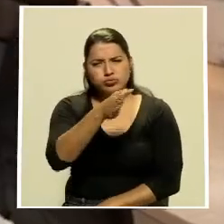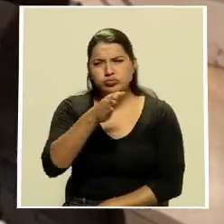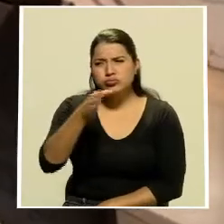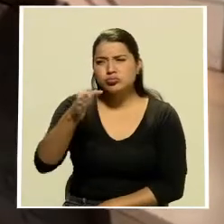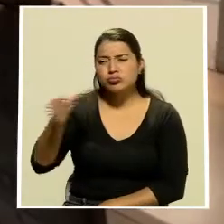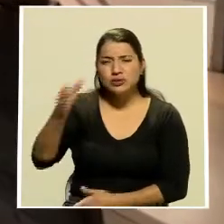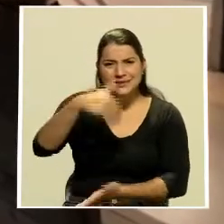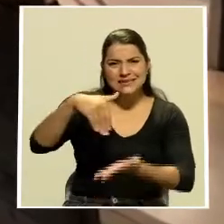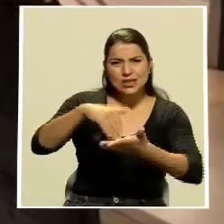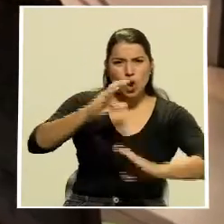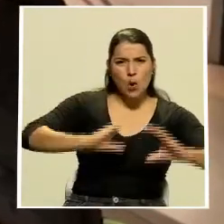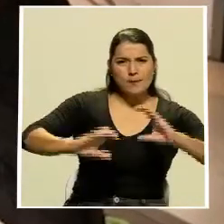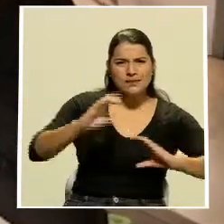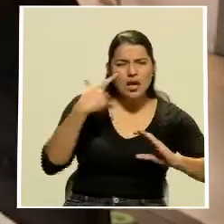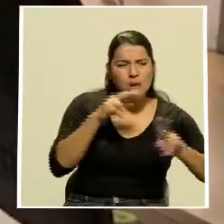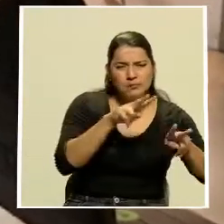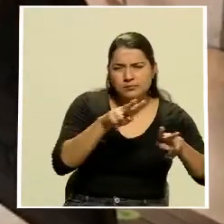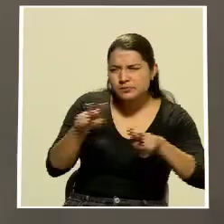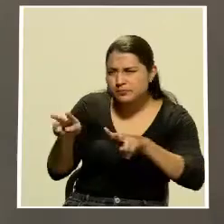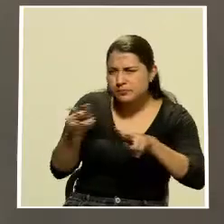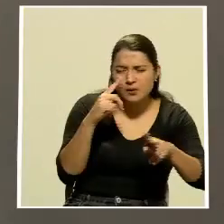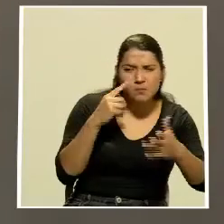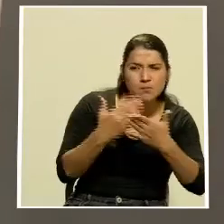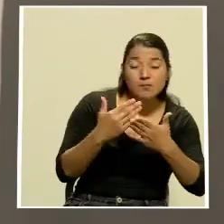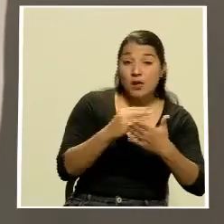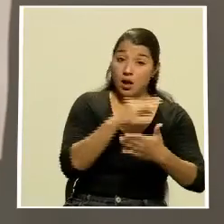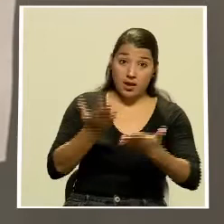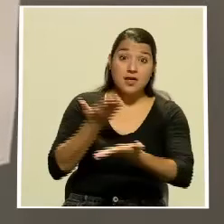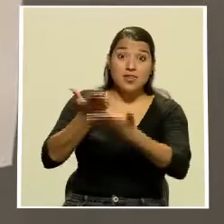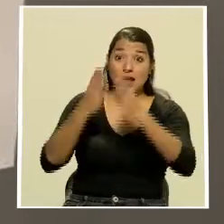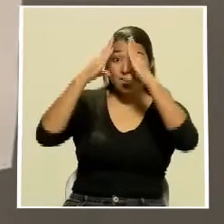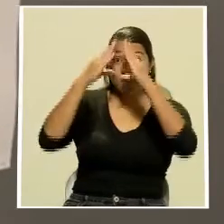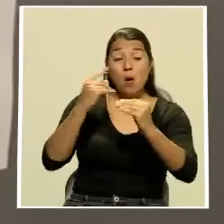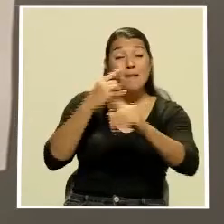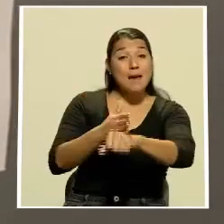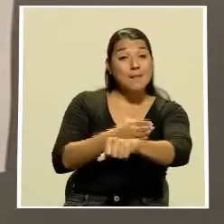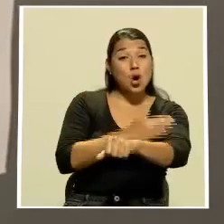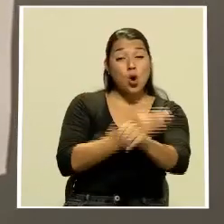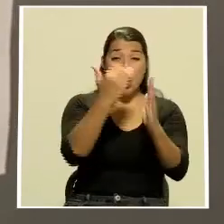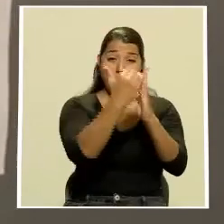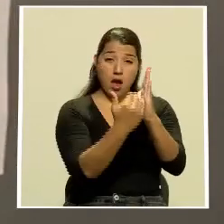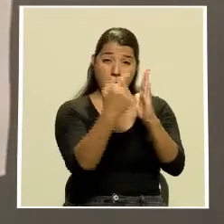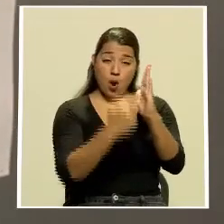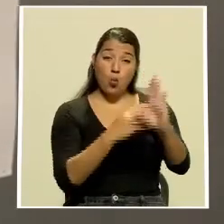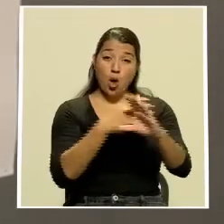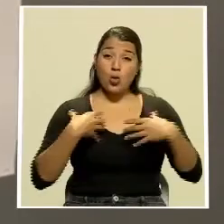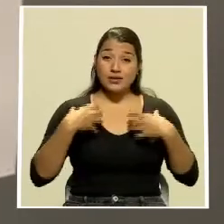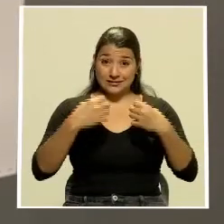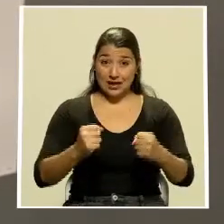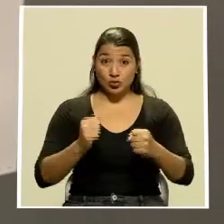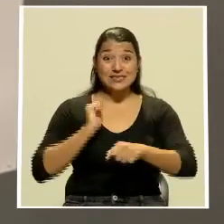comercios y brindarles información para fortalecer los protocolos sanitarios establecidos por el Ministerio de Salud